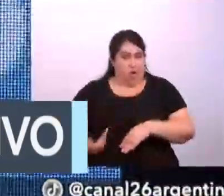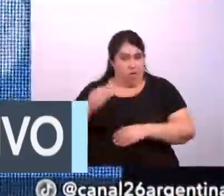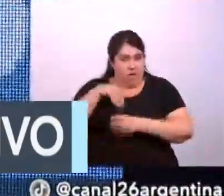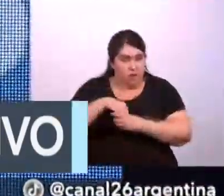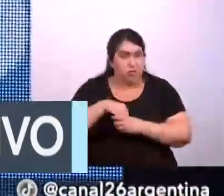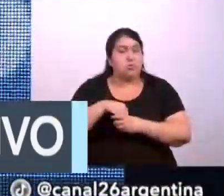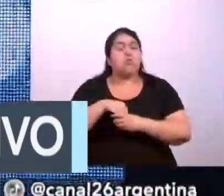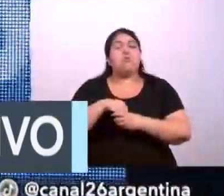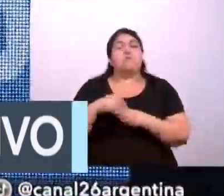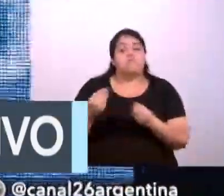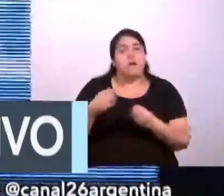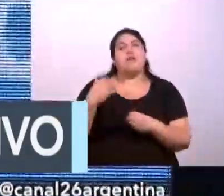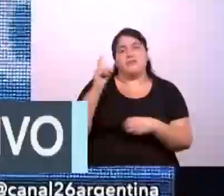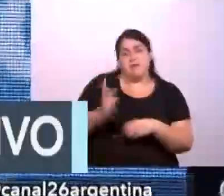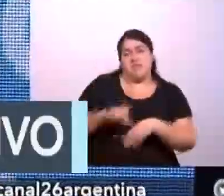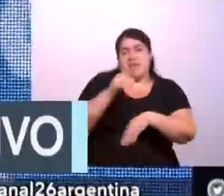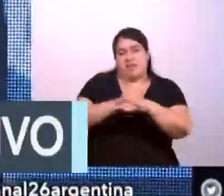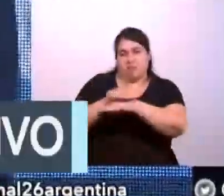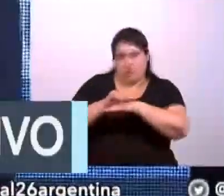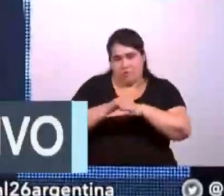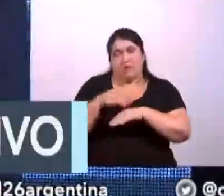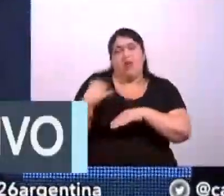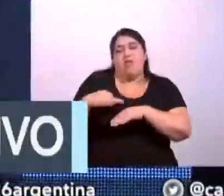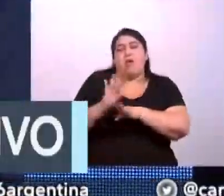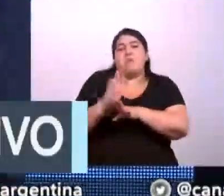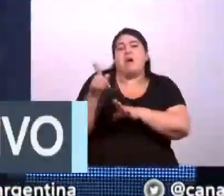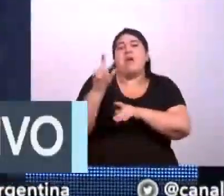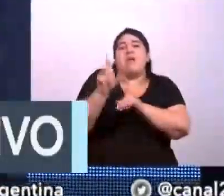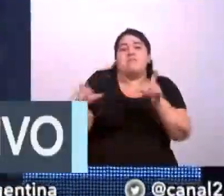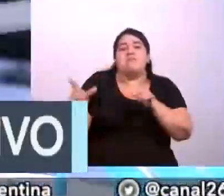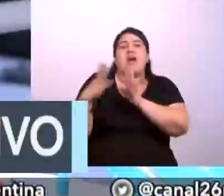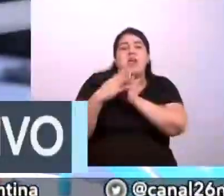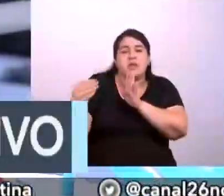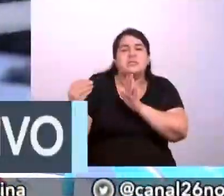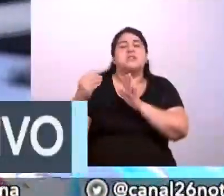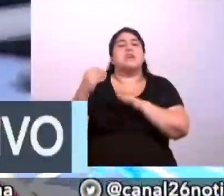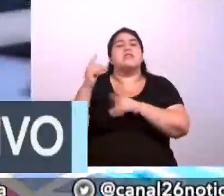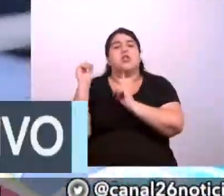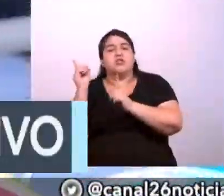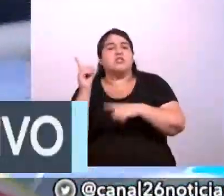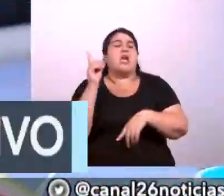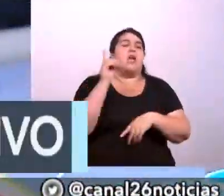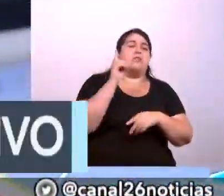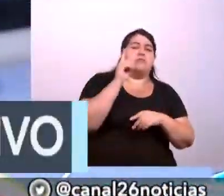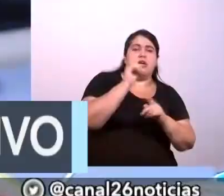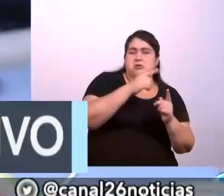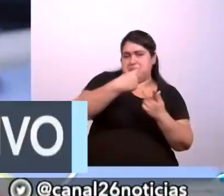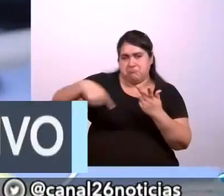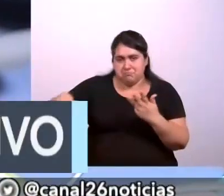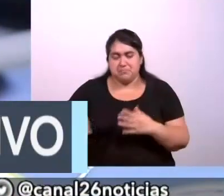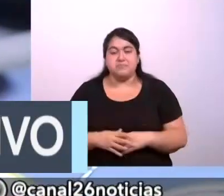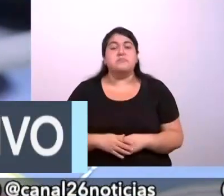y quienes tienen responsabilidad de representar a los maestros y maestras, a los docentes. Yo les quiero